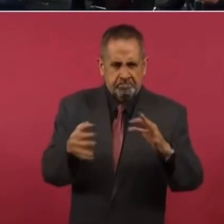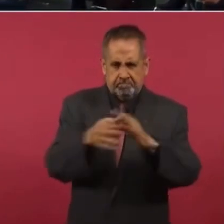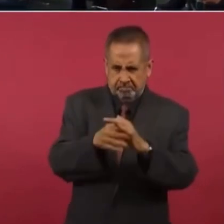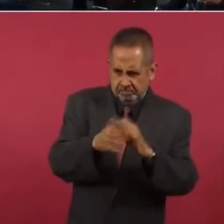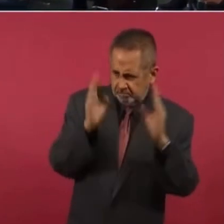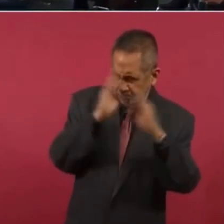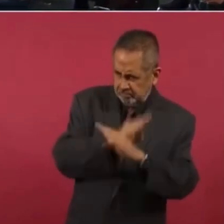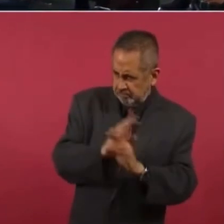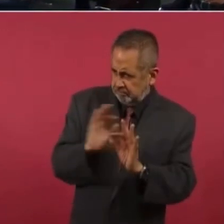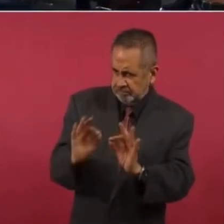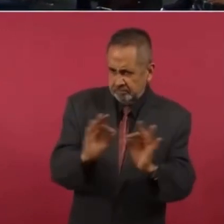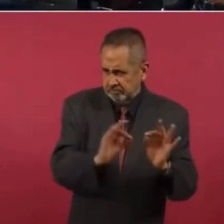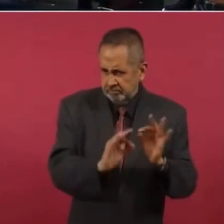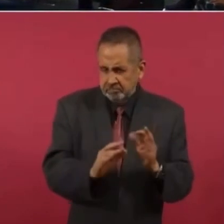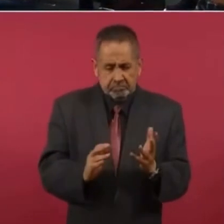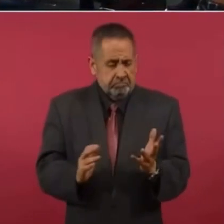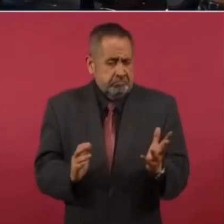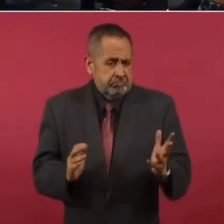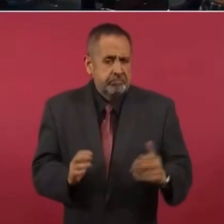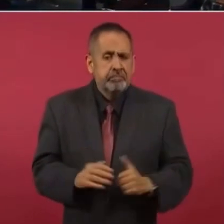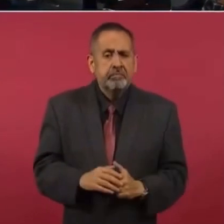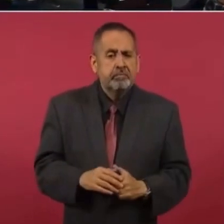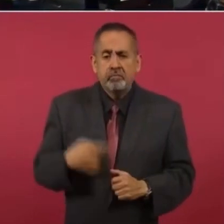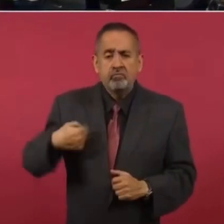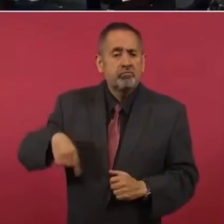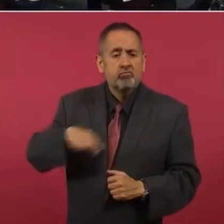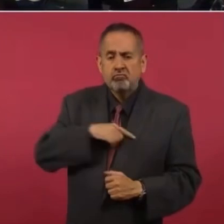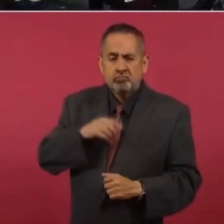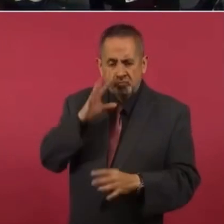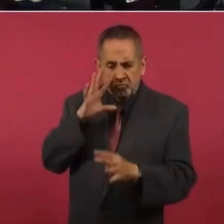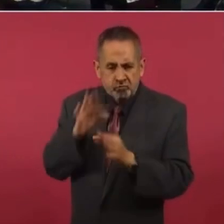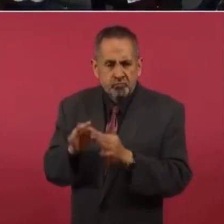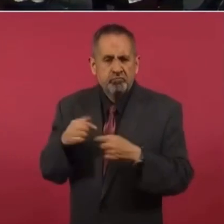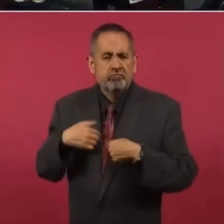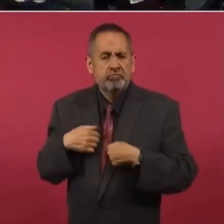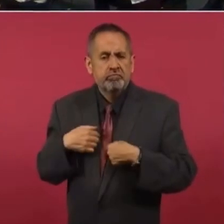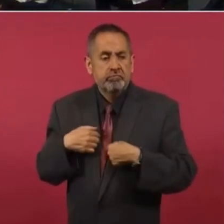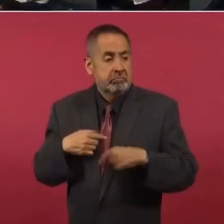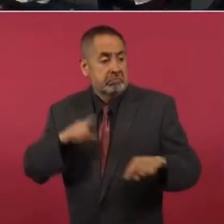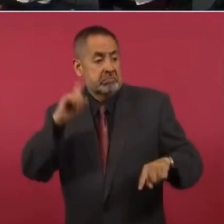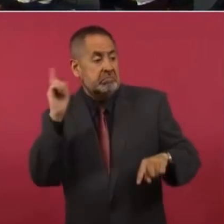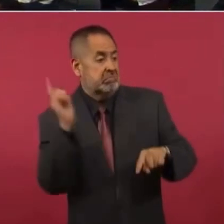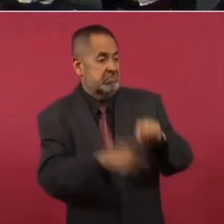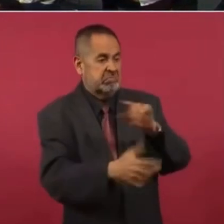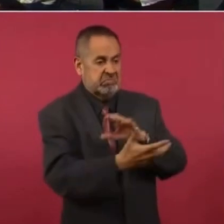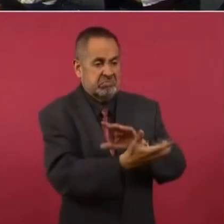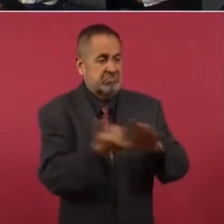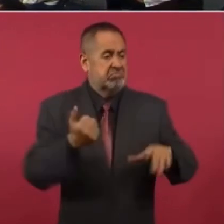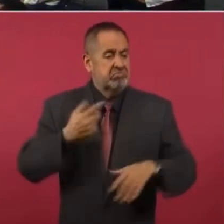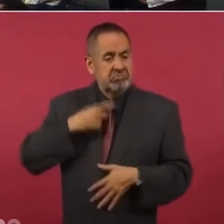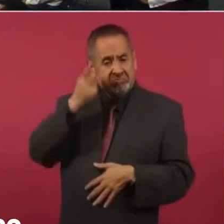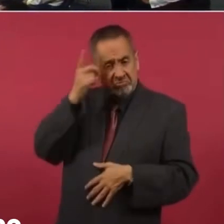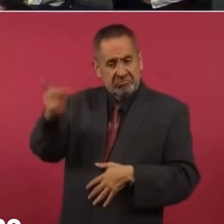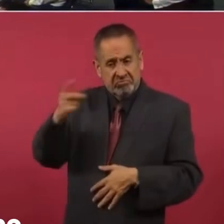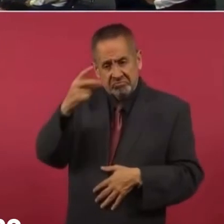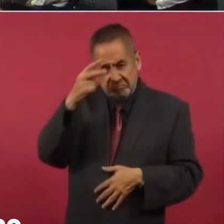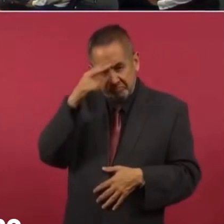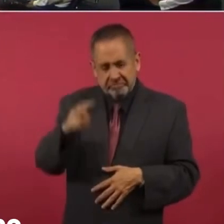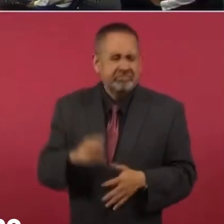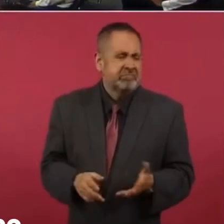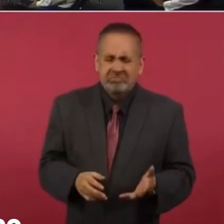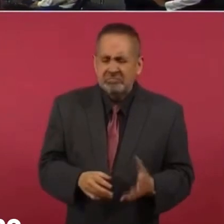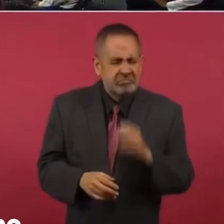hemos expropiado a nadie, las